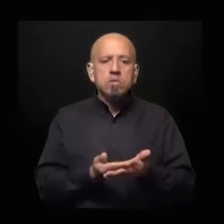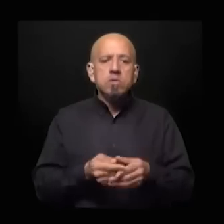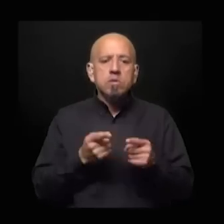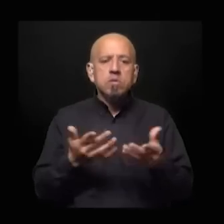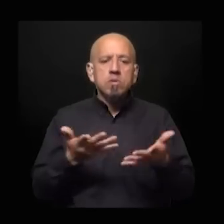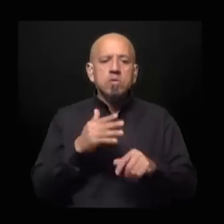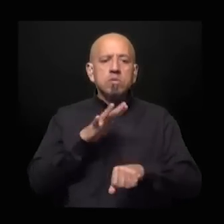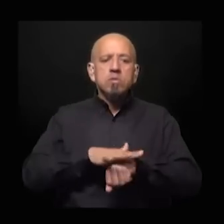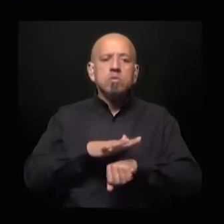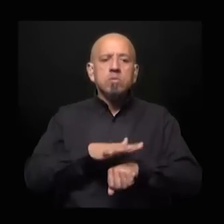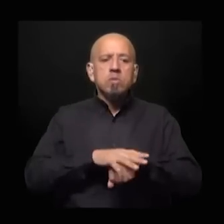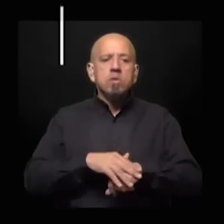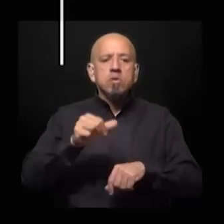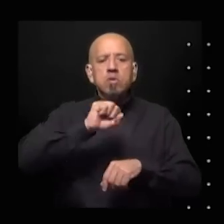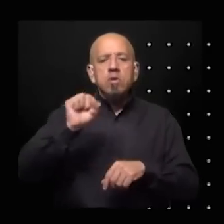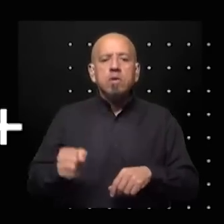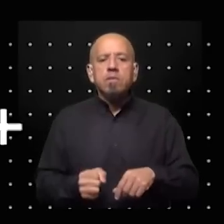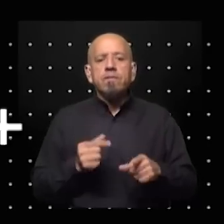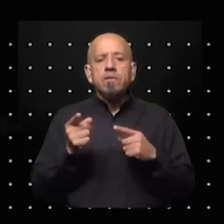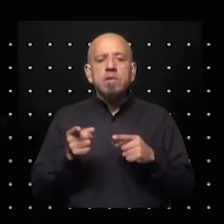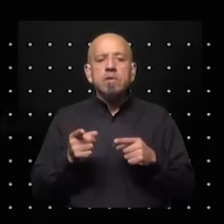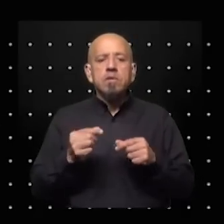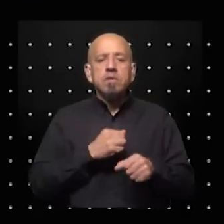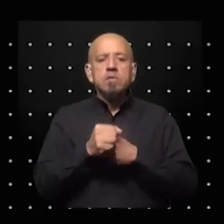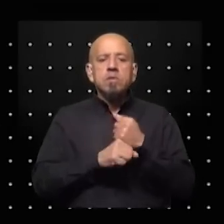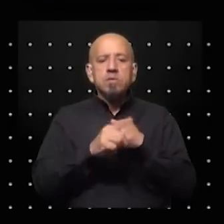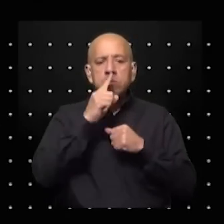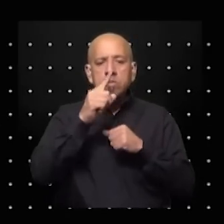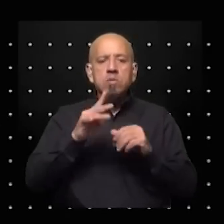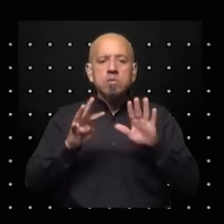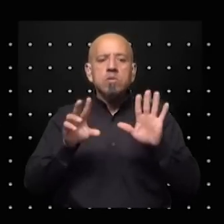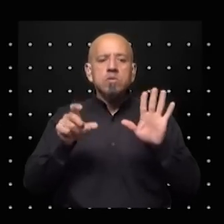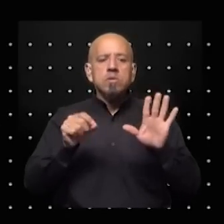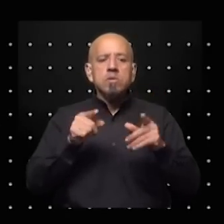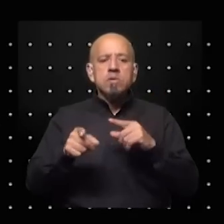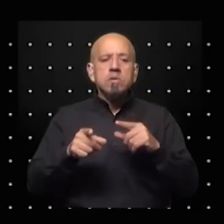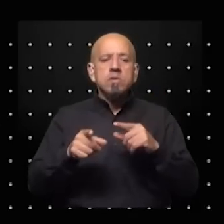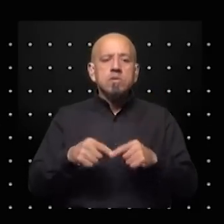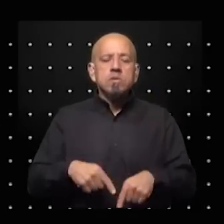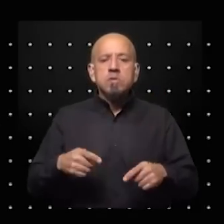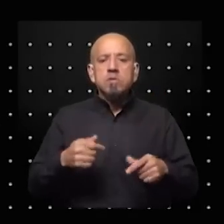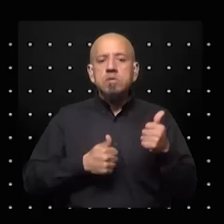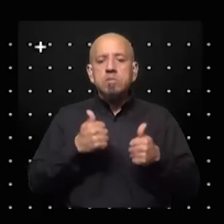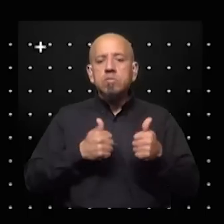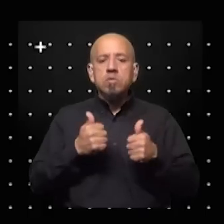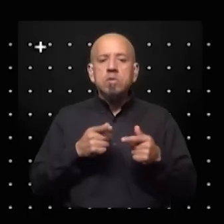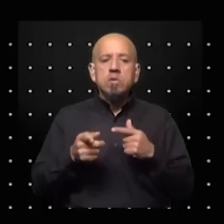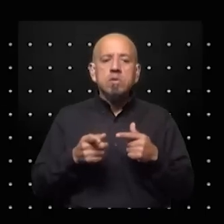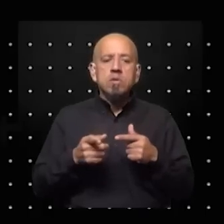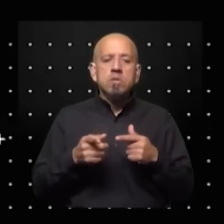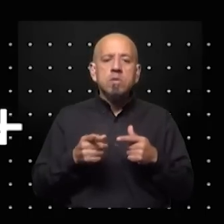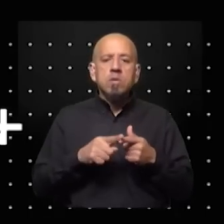momentos, África no deja de ser lo que fue en los años 70, un nuevo espacio de disputa global entre las potencias, ¿no?